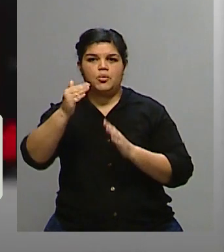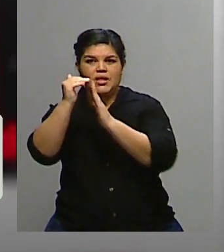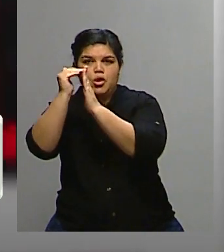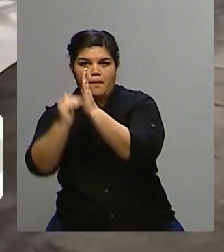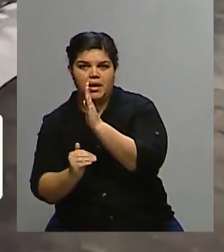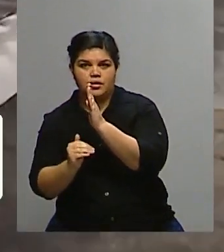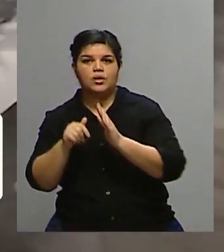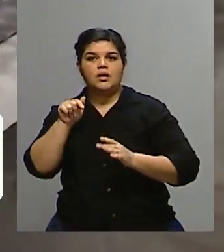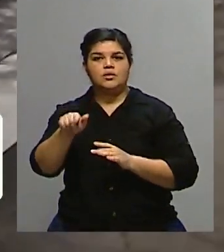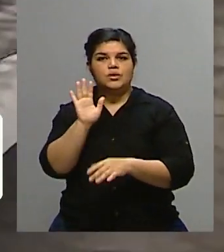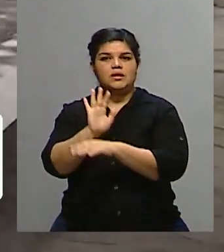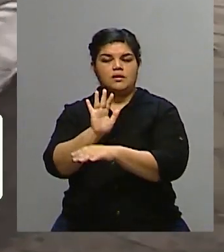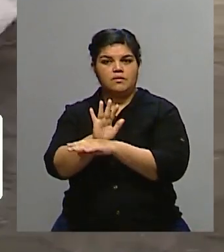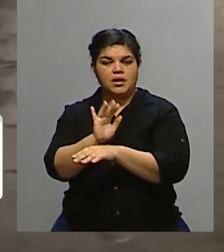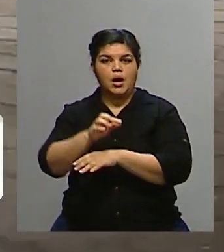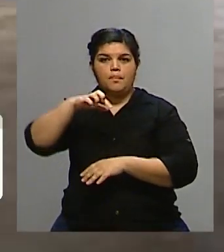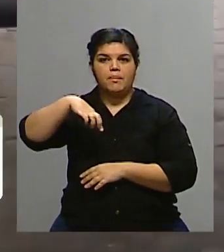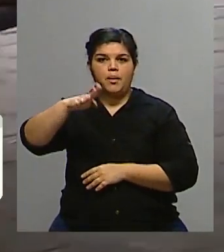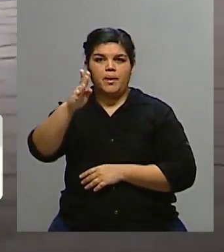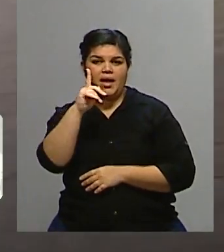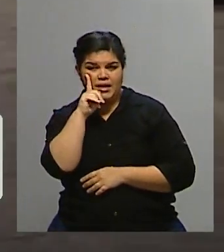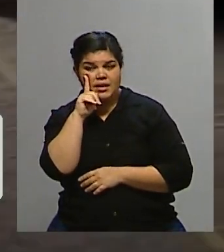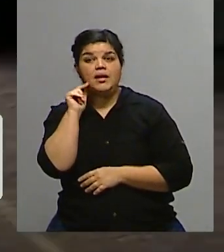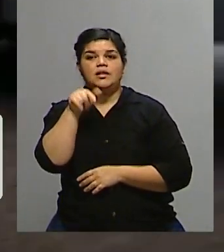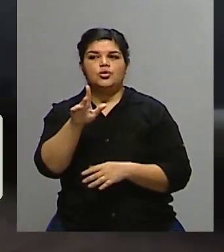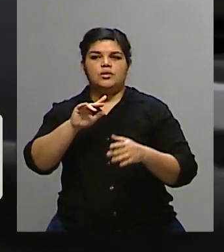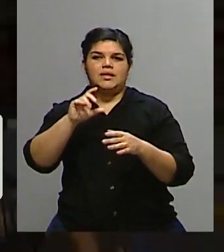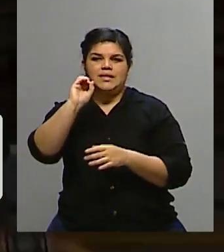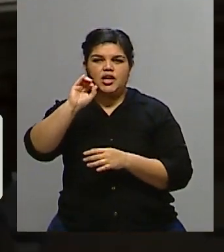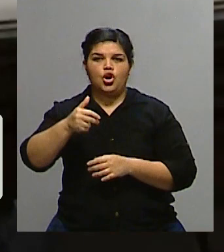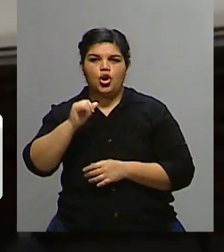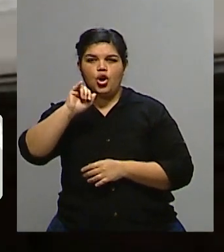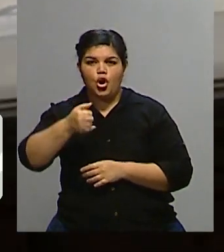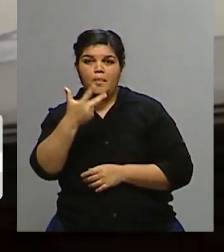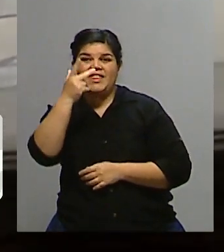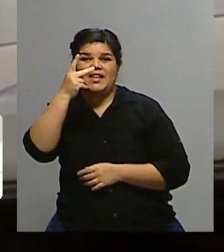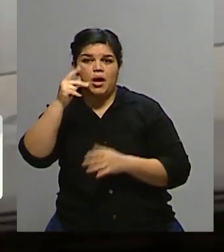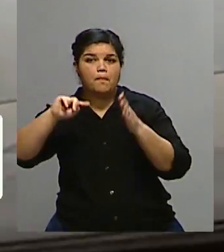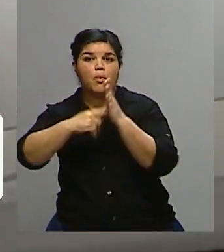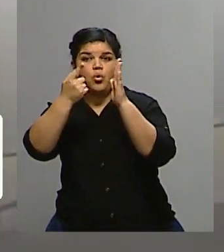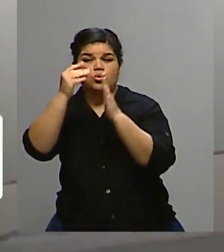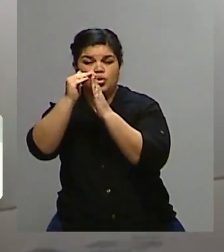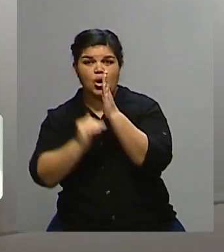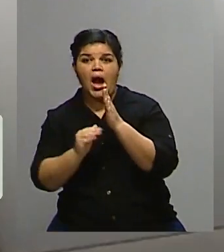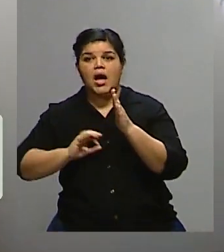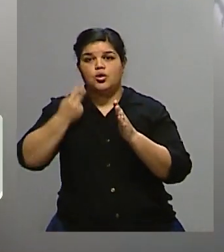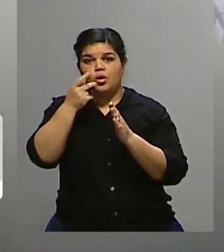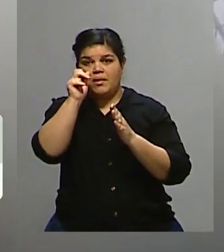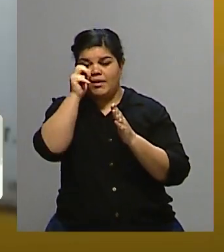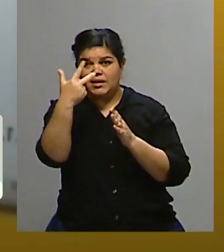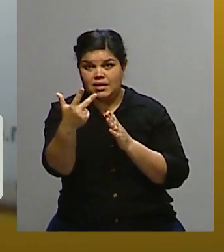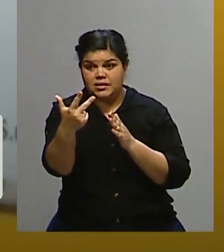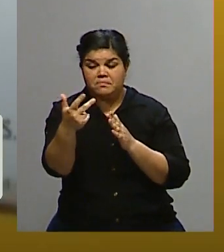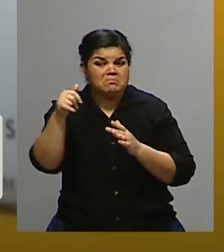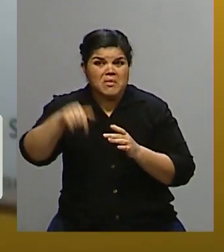PBI tendrá un retroceso de 0,3 puntos en el 2023. Sí, es la primera vez en los